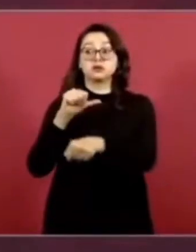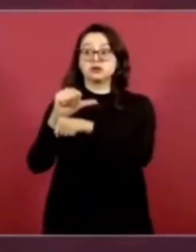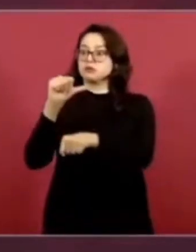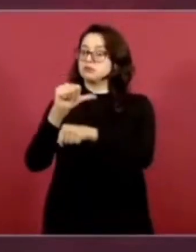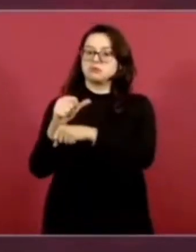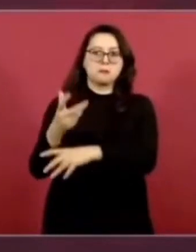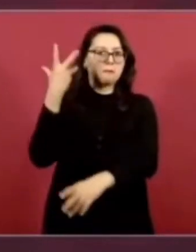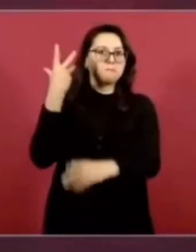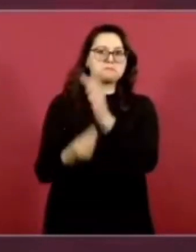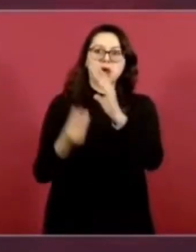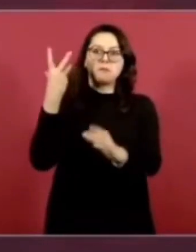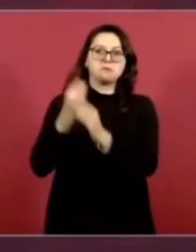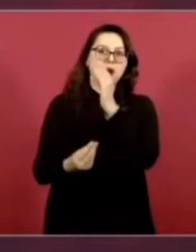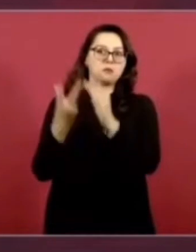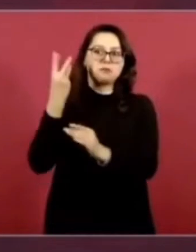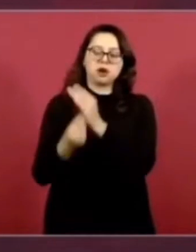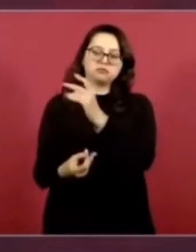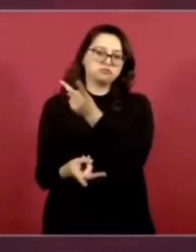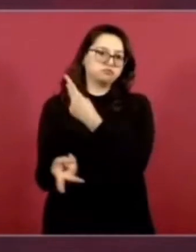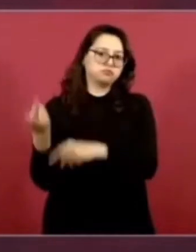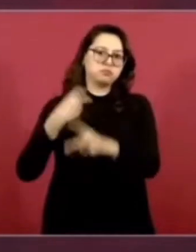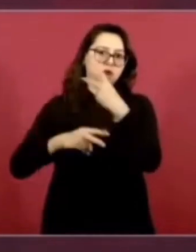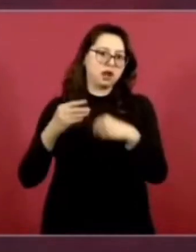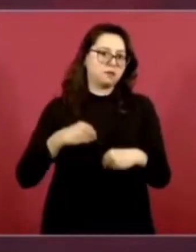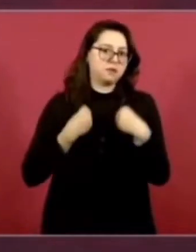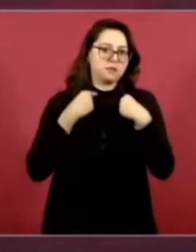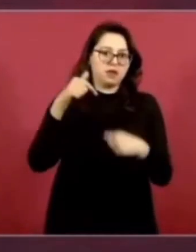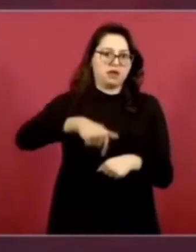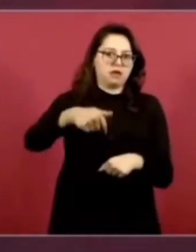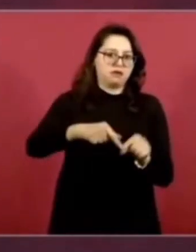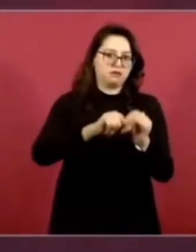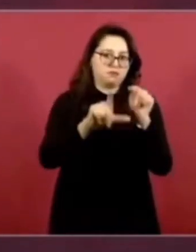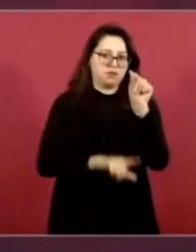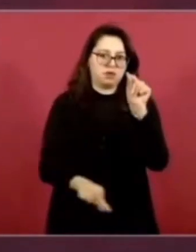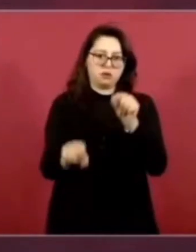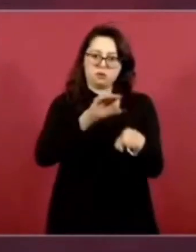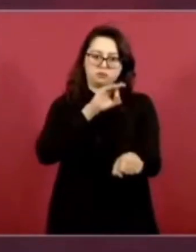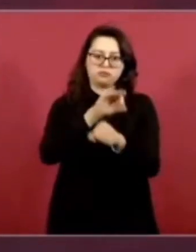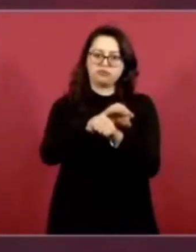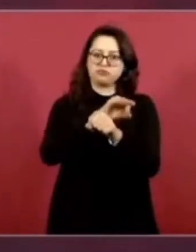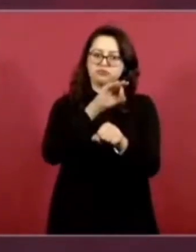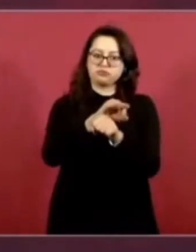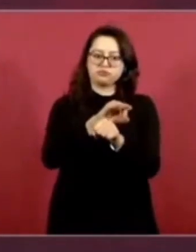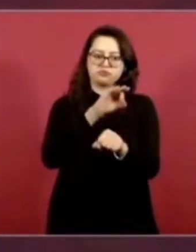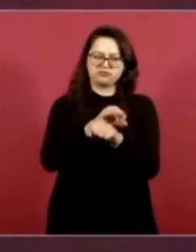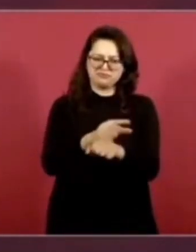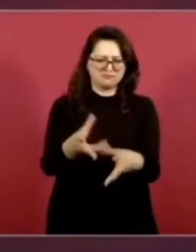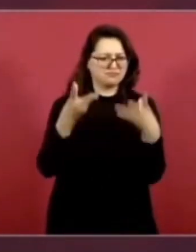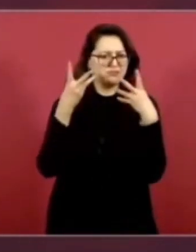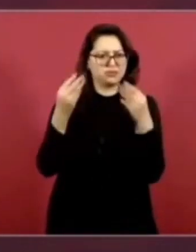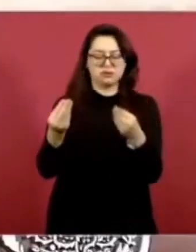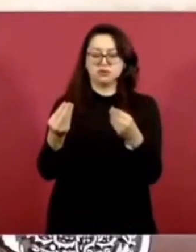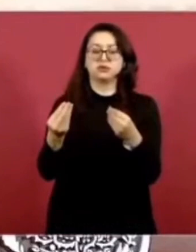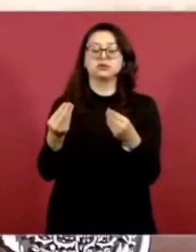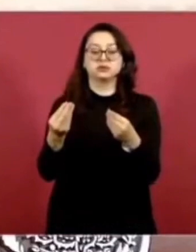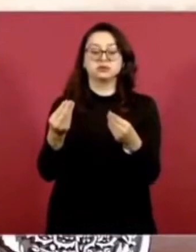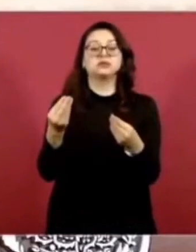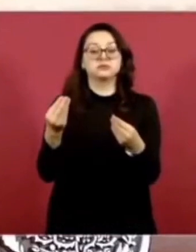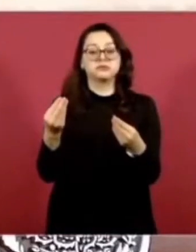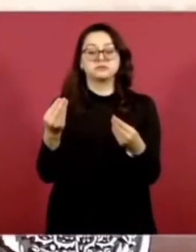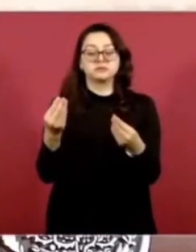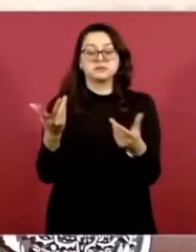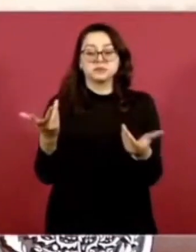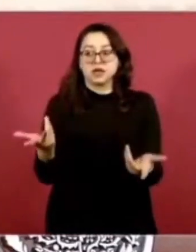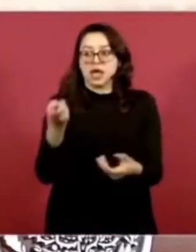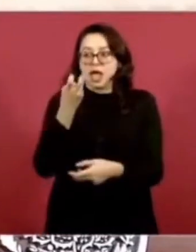en México, vivieron en nuestro país. Muchos. Y tenemos con